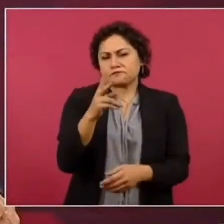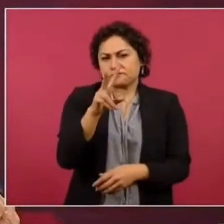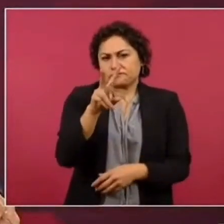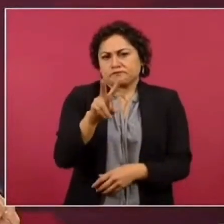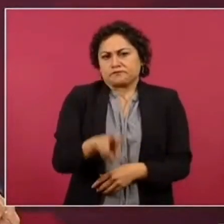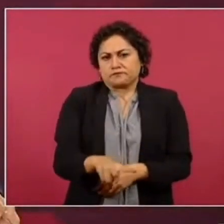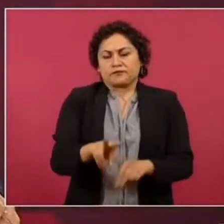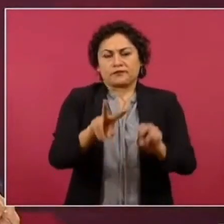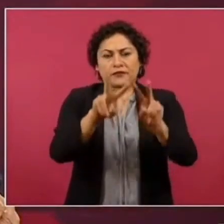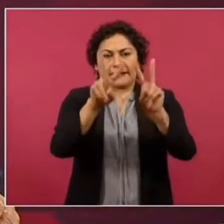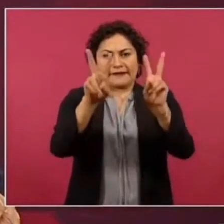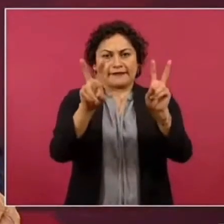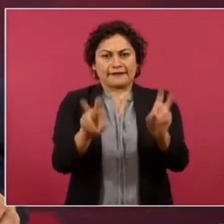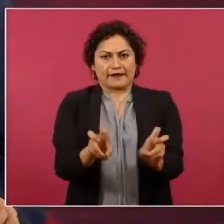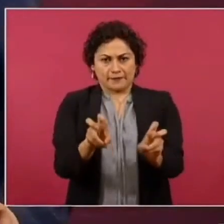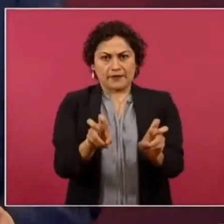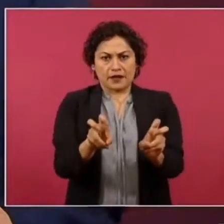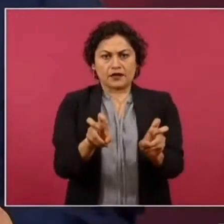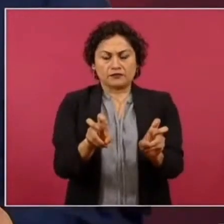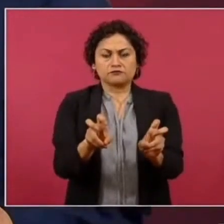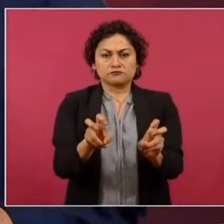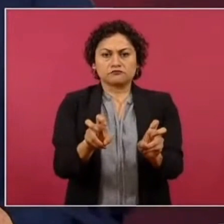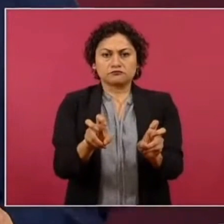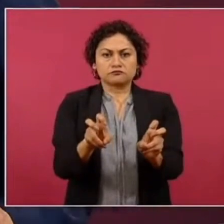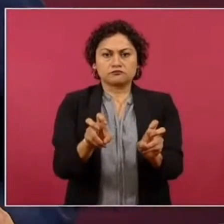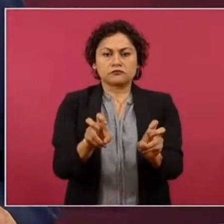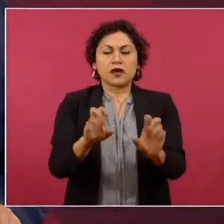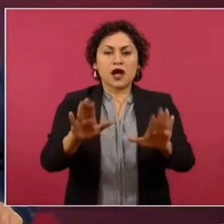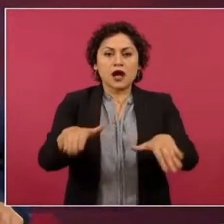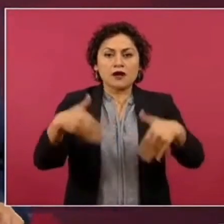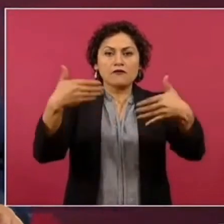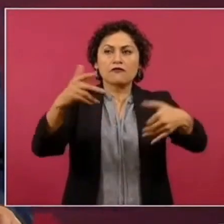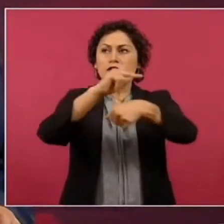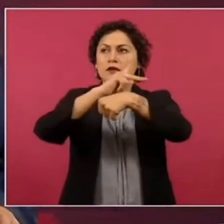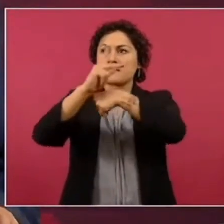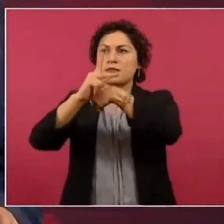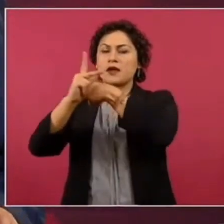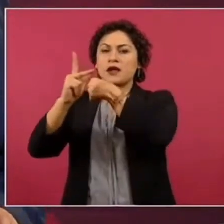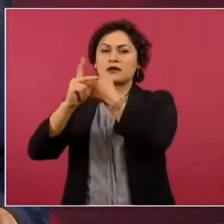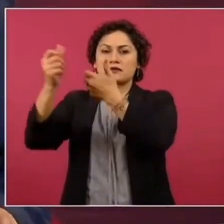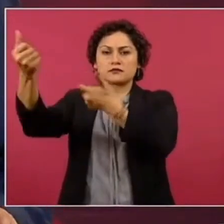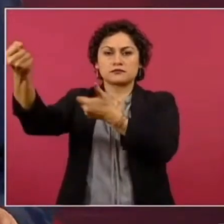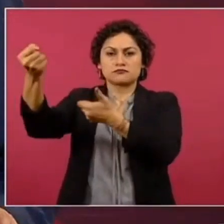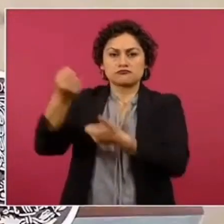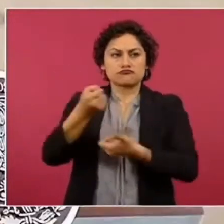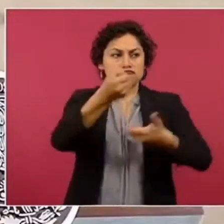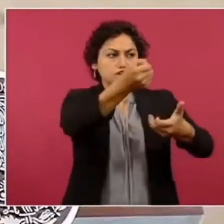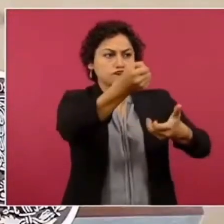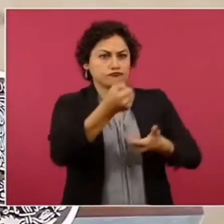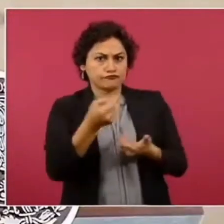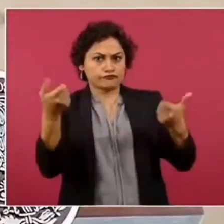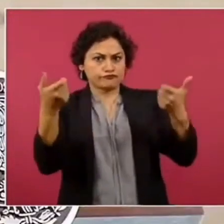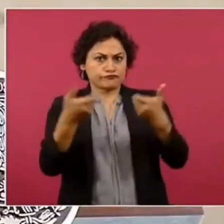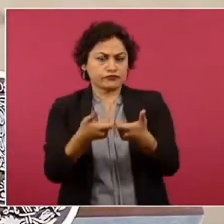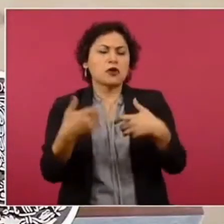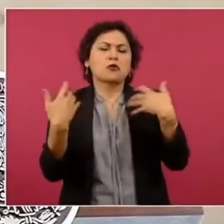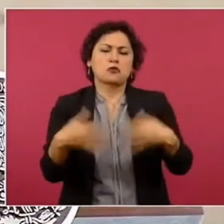hay un buen ambiente para la inversión. México es de los países del mundo